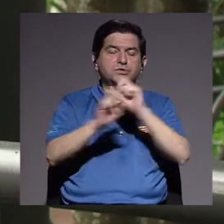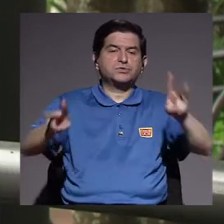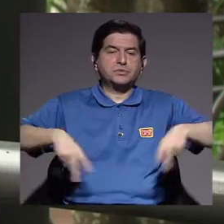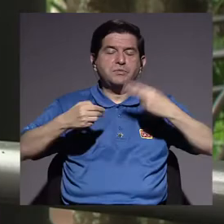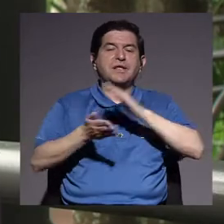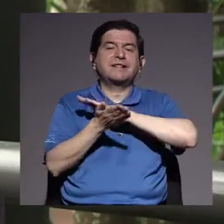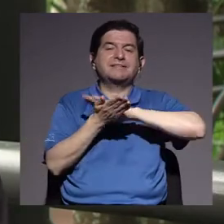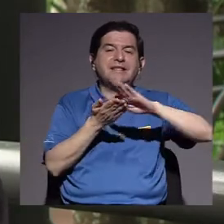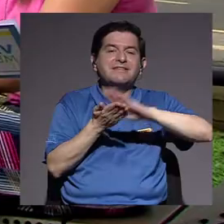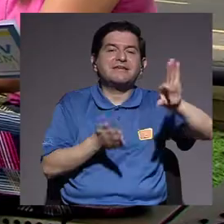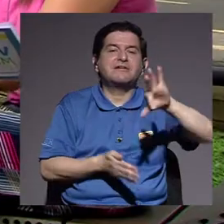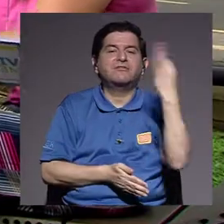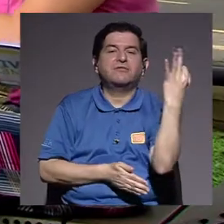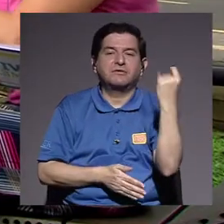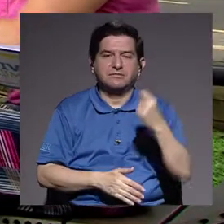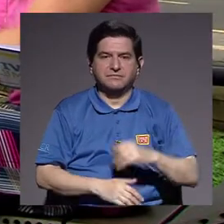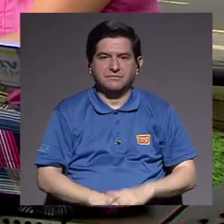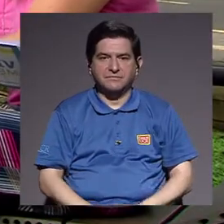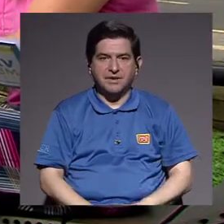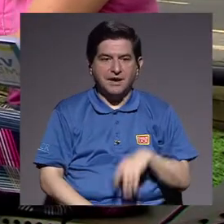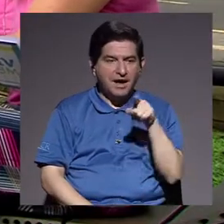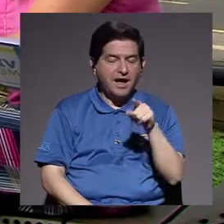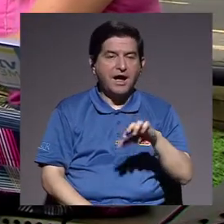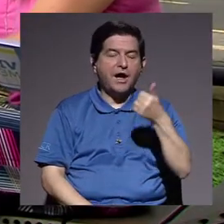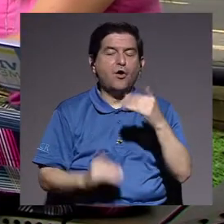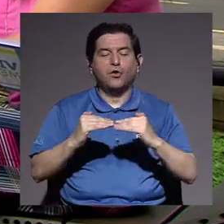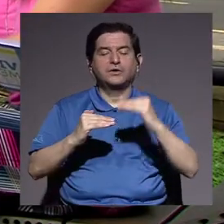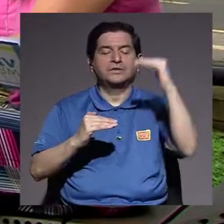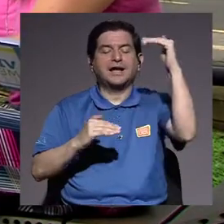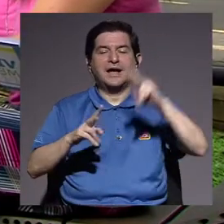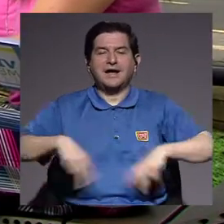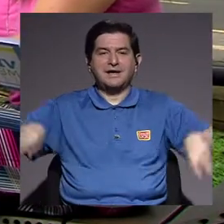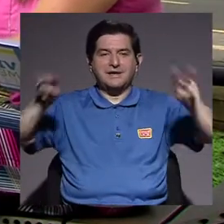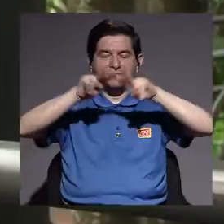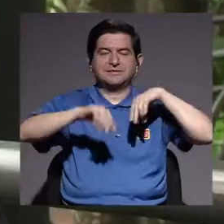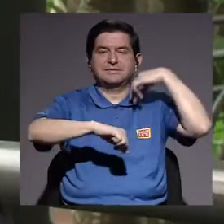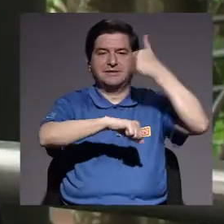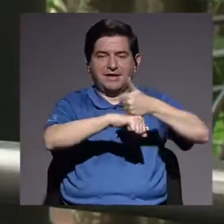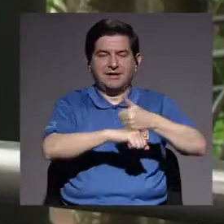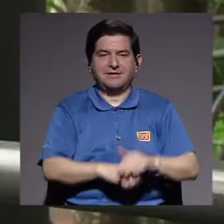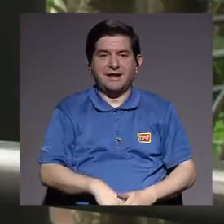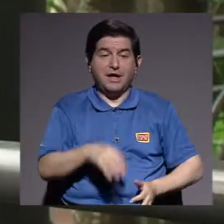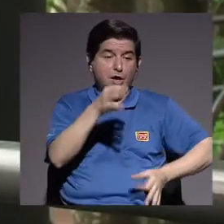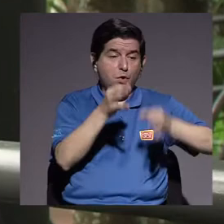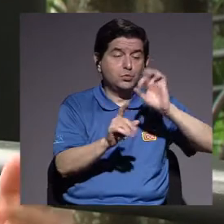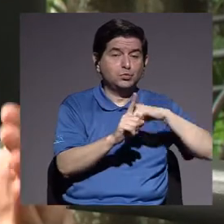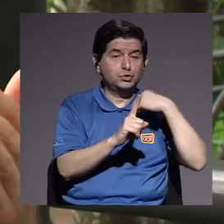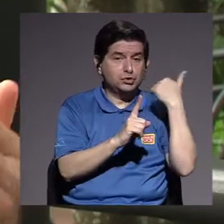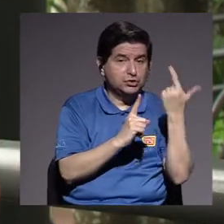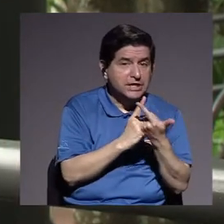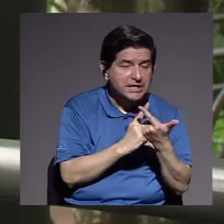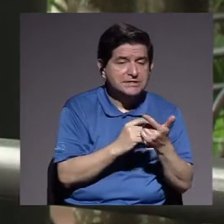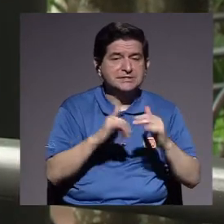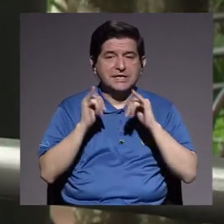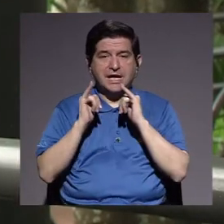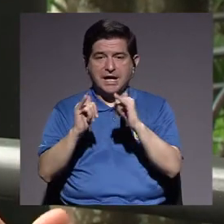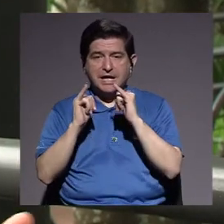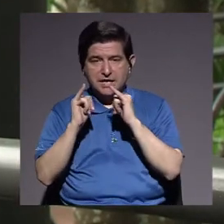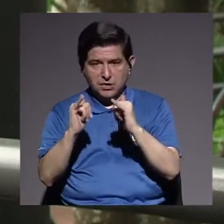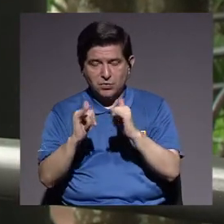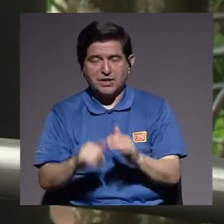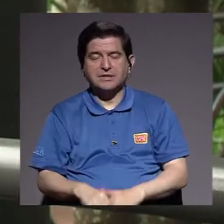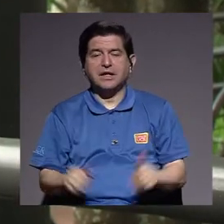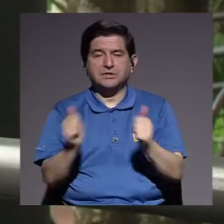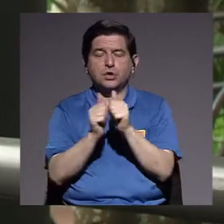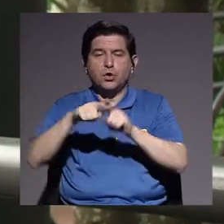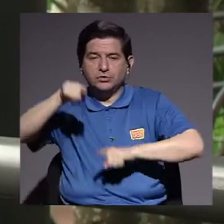dignamente. Y ahí es cuando entra otra escala de valores que hay que posicionar, que es el tema de justicia social, es el tema de la igualdad en el que se da